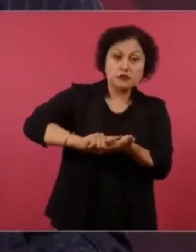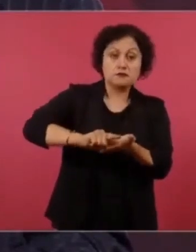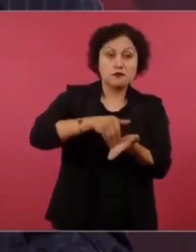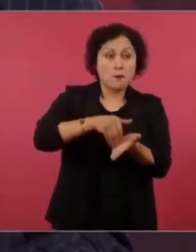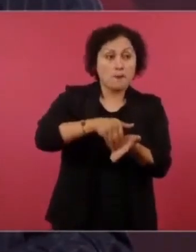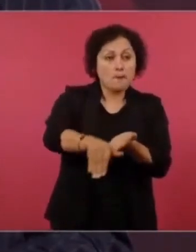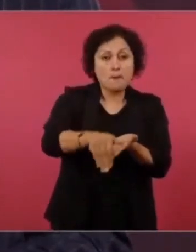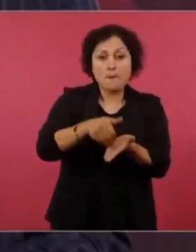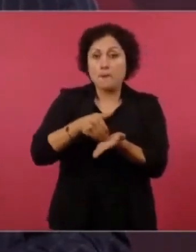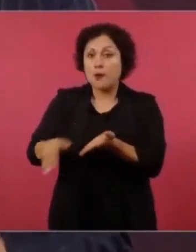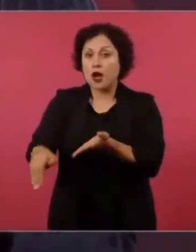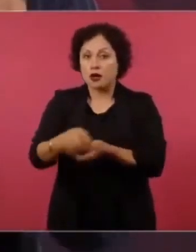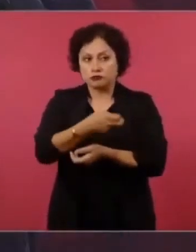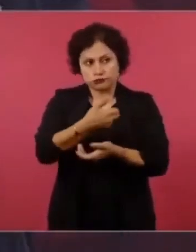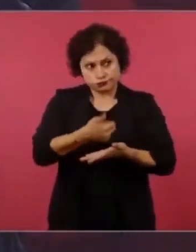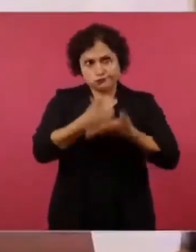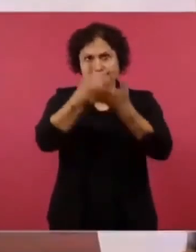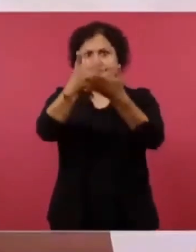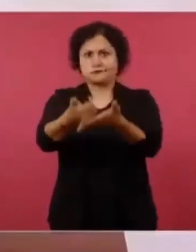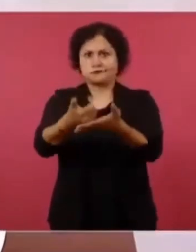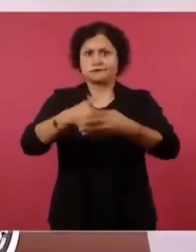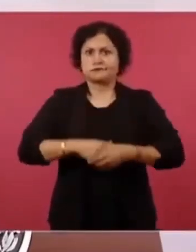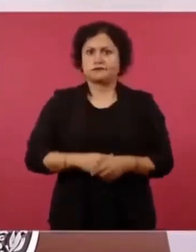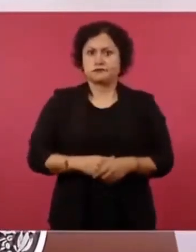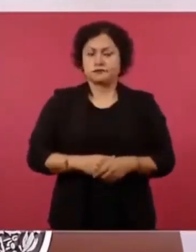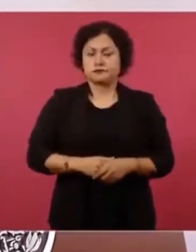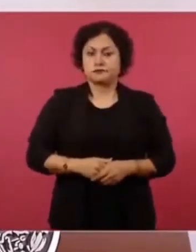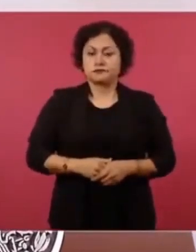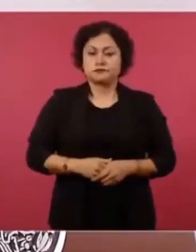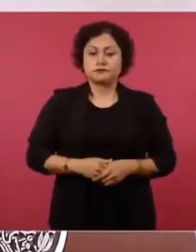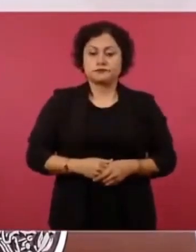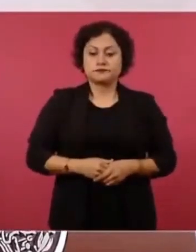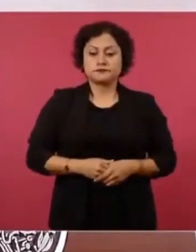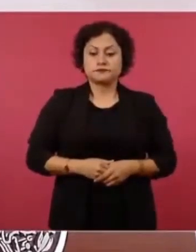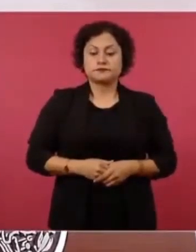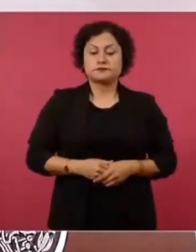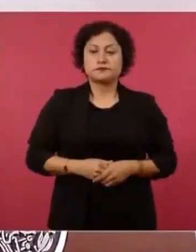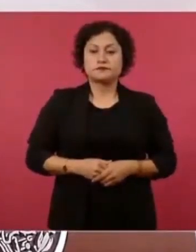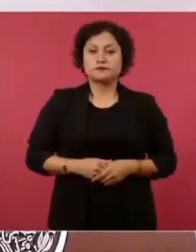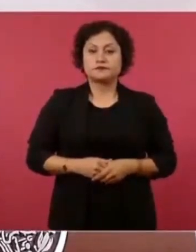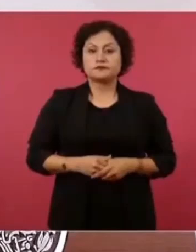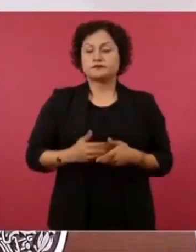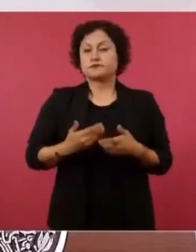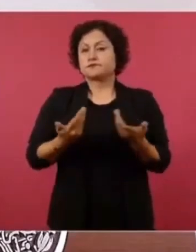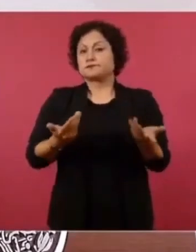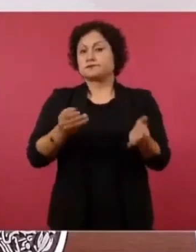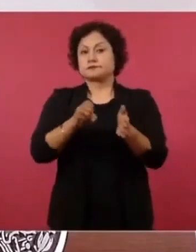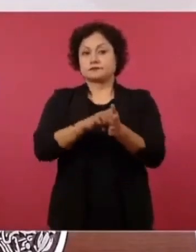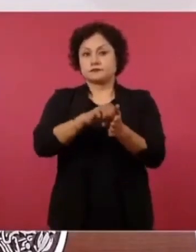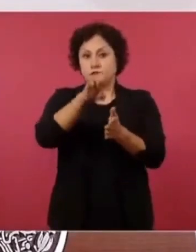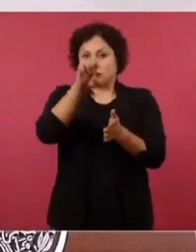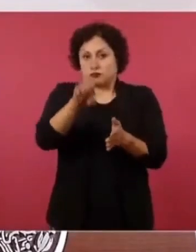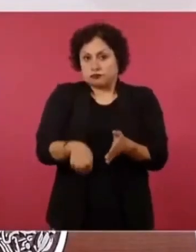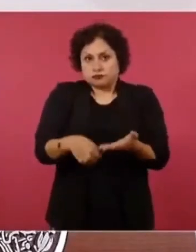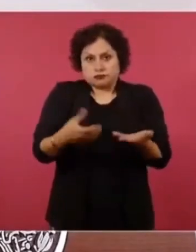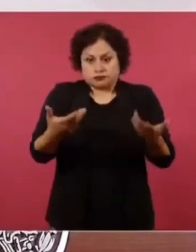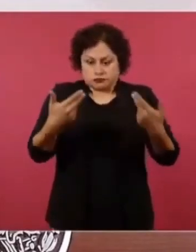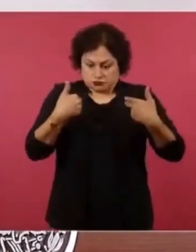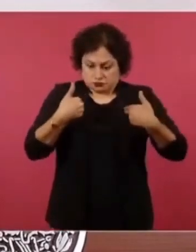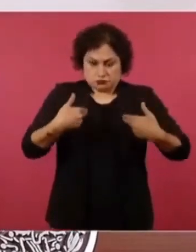Como seres humanos, que pueda decir, pido perdón